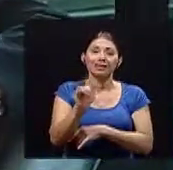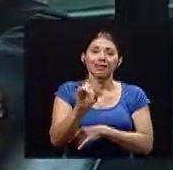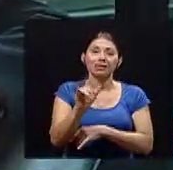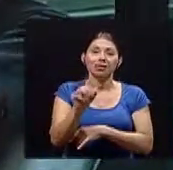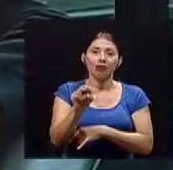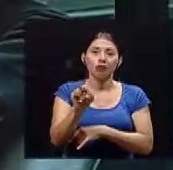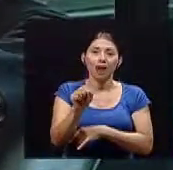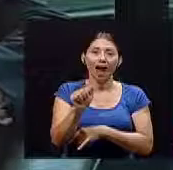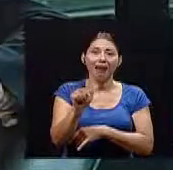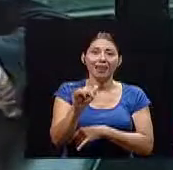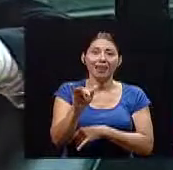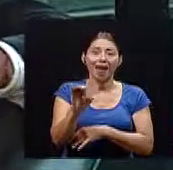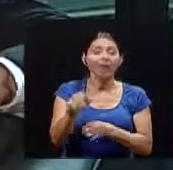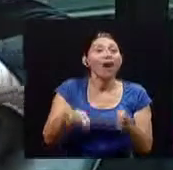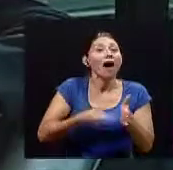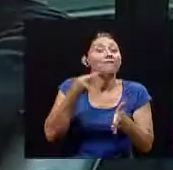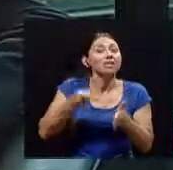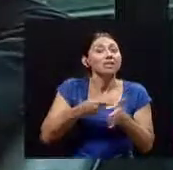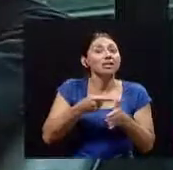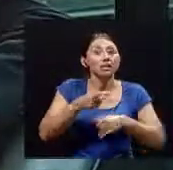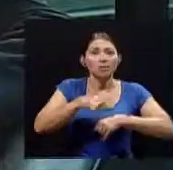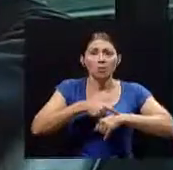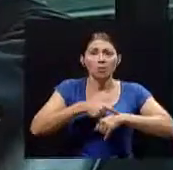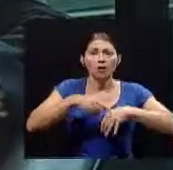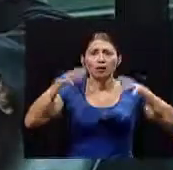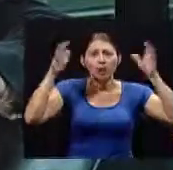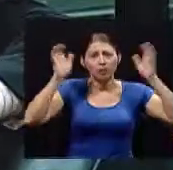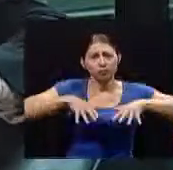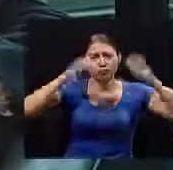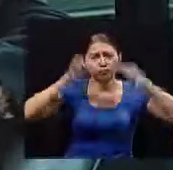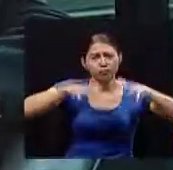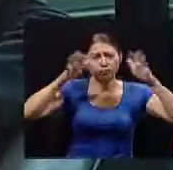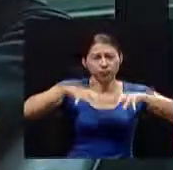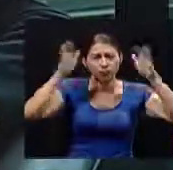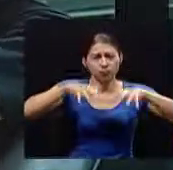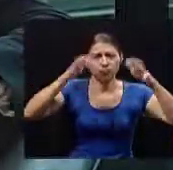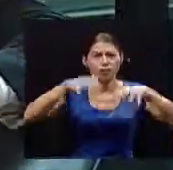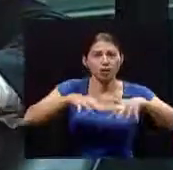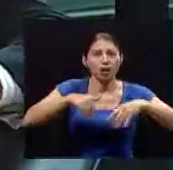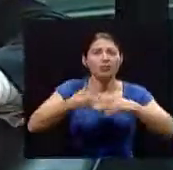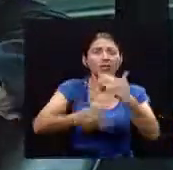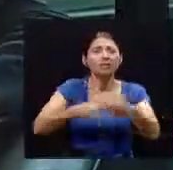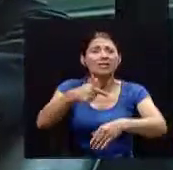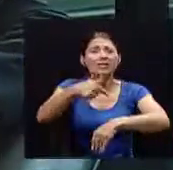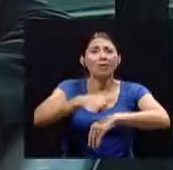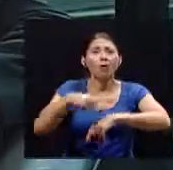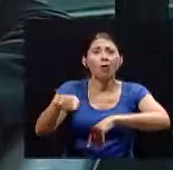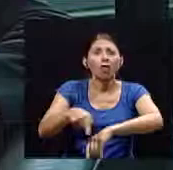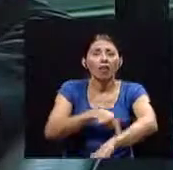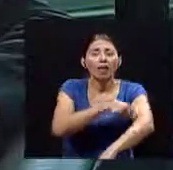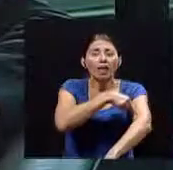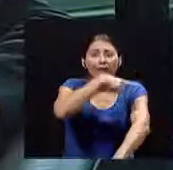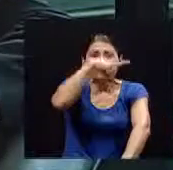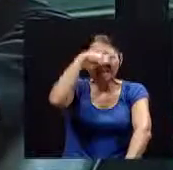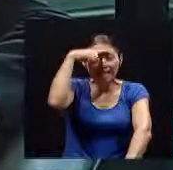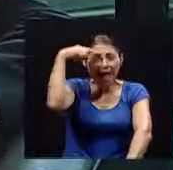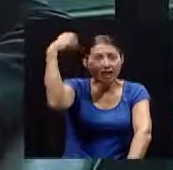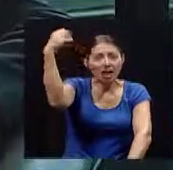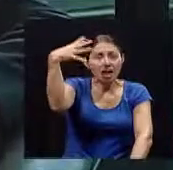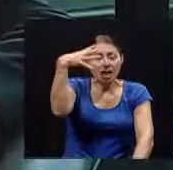muy fuertes y también podemos tener sequías entonces todo eso nos afecta de alguna manera al